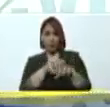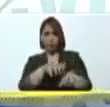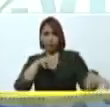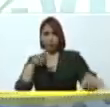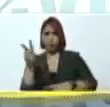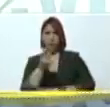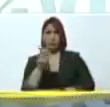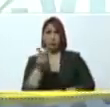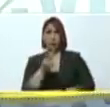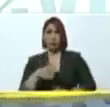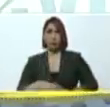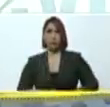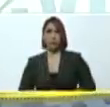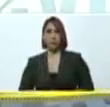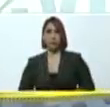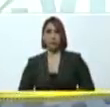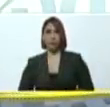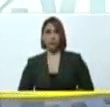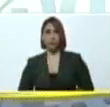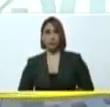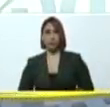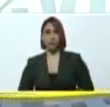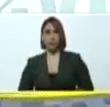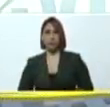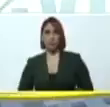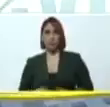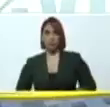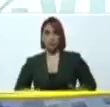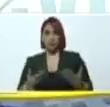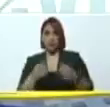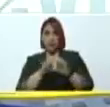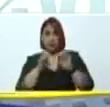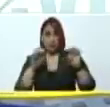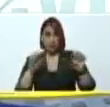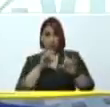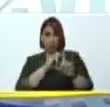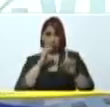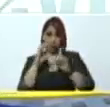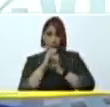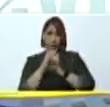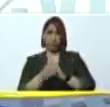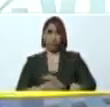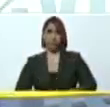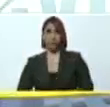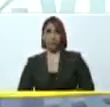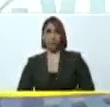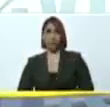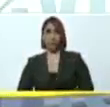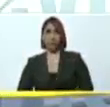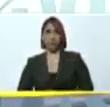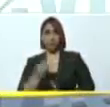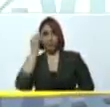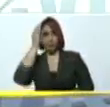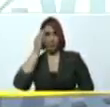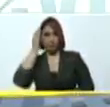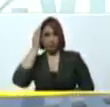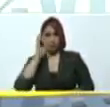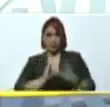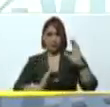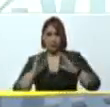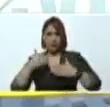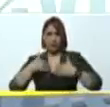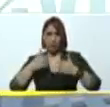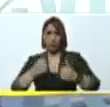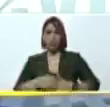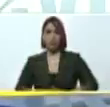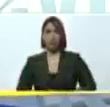venezolanos y venezolanas, de llevar la educación, la cultura, el conocimiento, la ciencia, la salud,